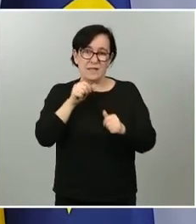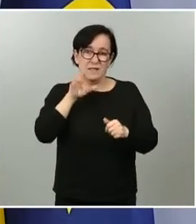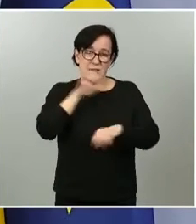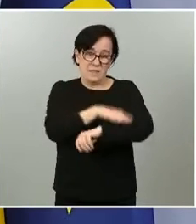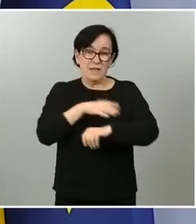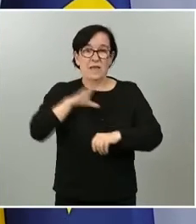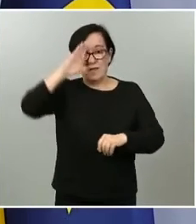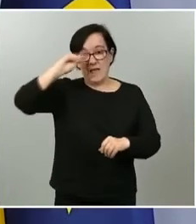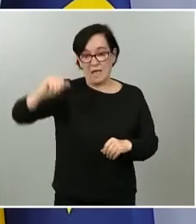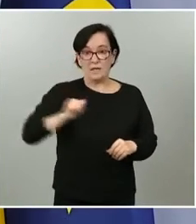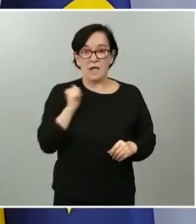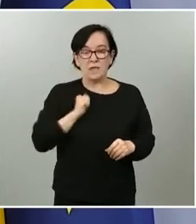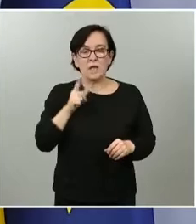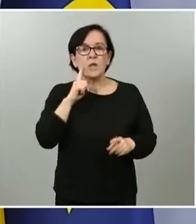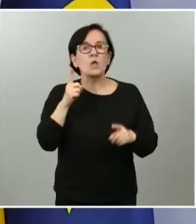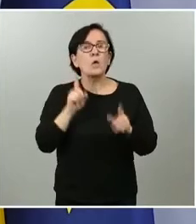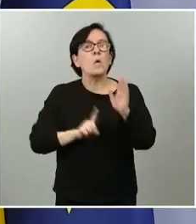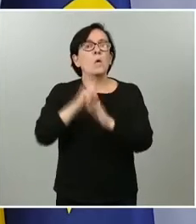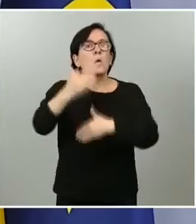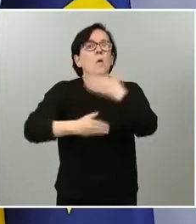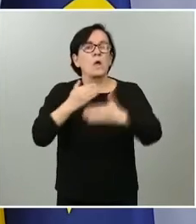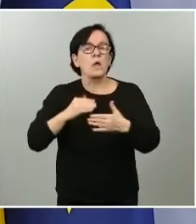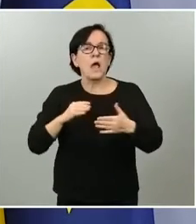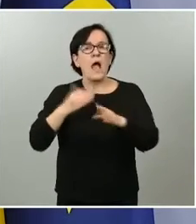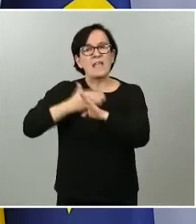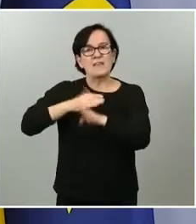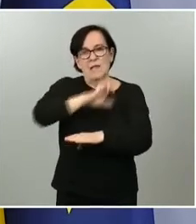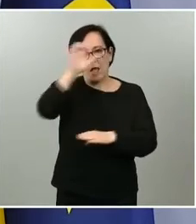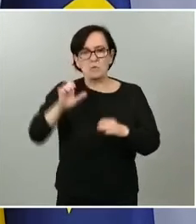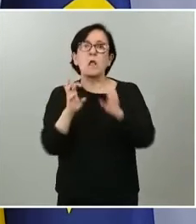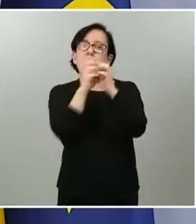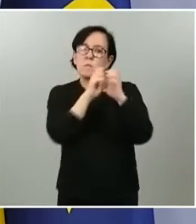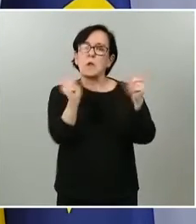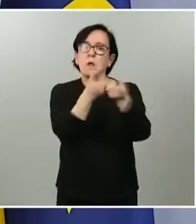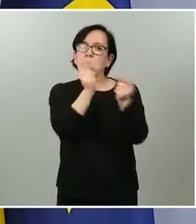los progresos que están haciendo a nivel europeo y las distintas discusiones que hay en esta materia.